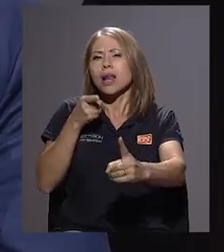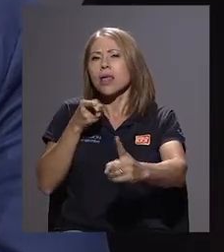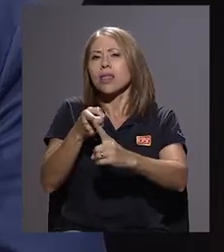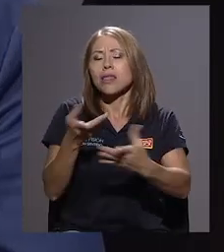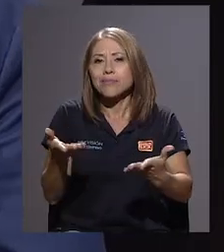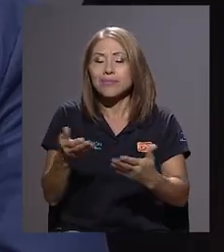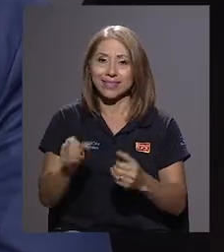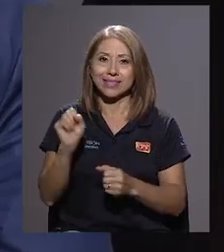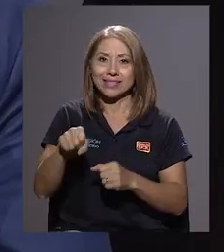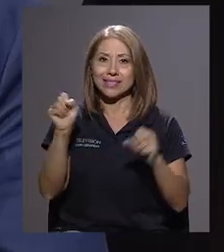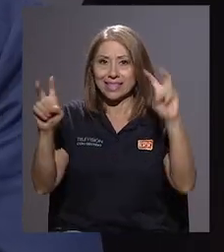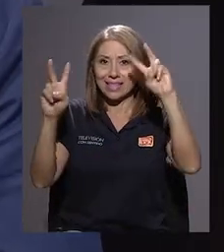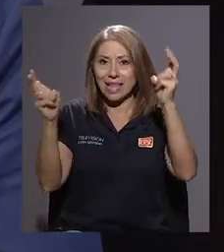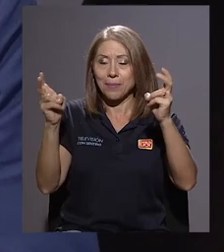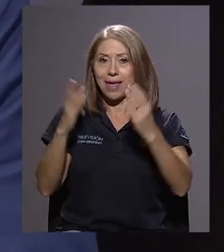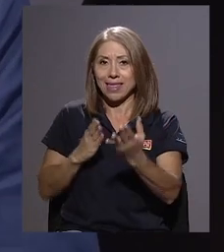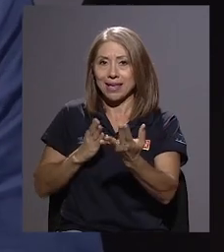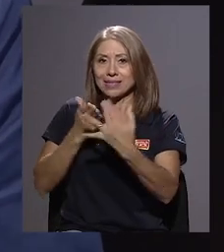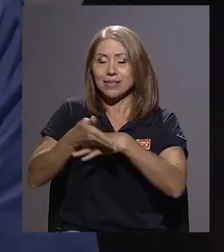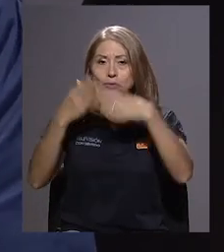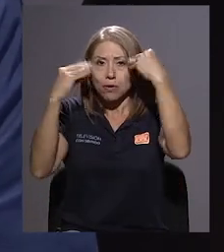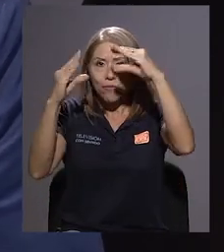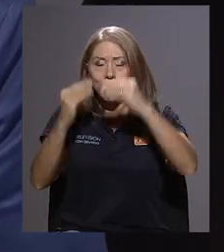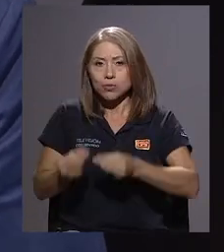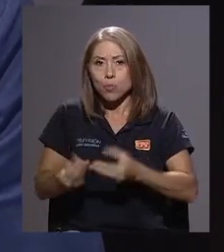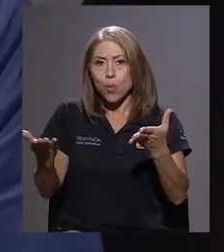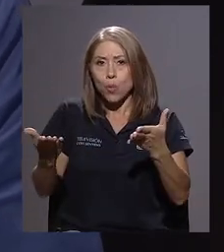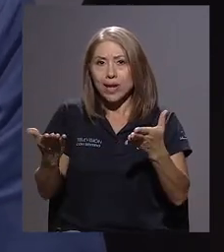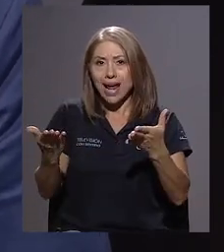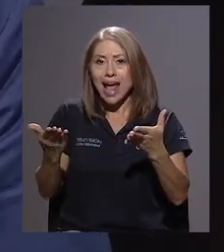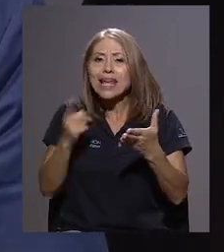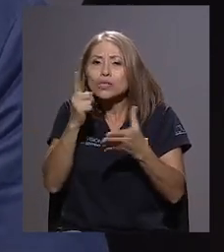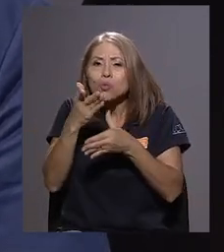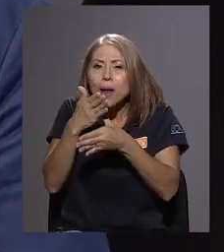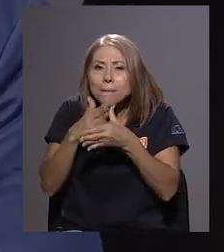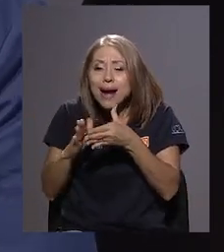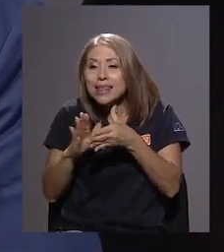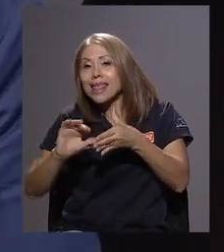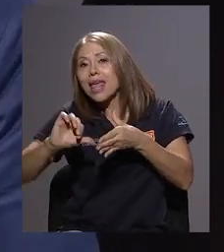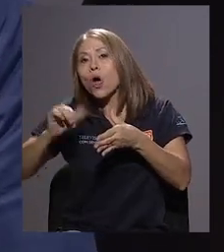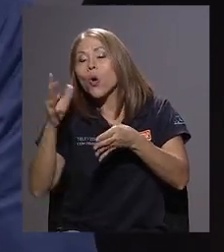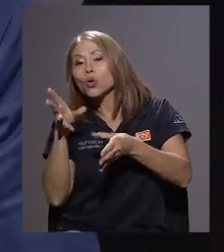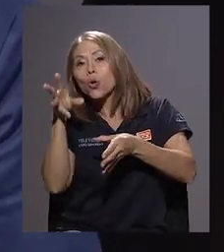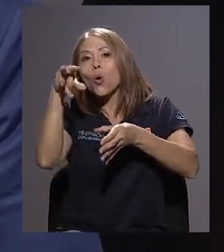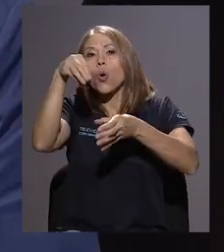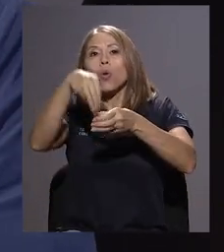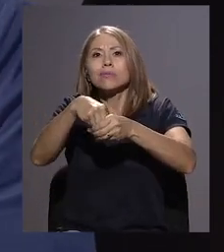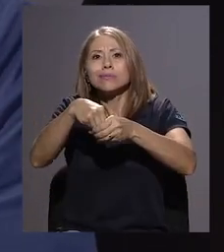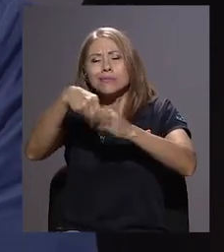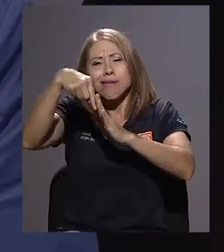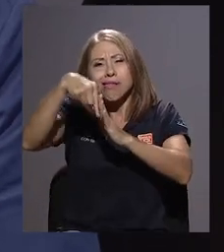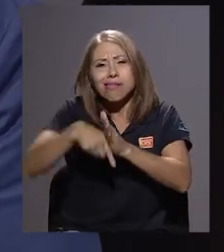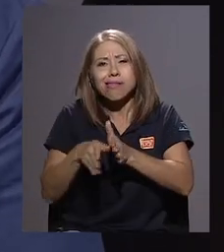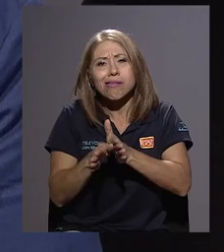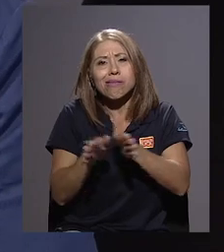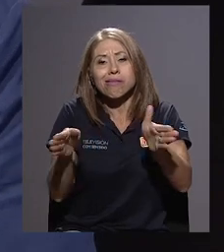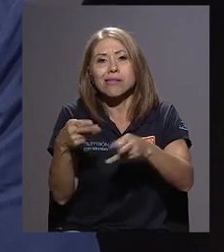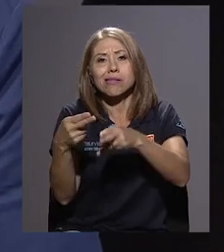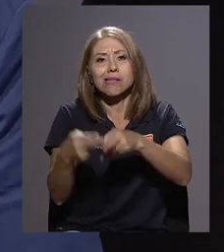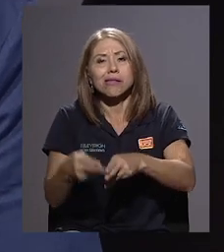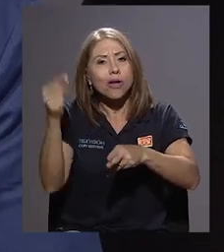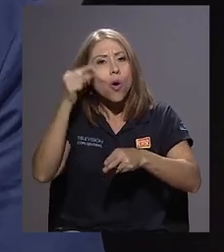Sí, en realidad el tema del acceso a la información pública forma parte de un tema más amplio, lo que llamamos gobierno abierto,